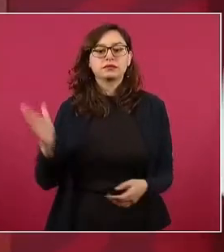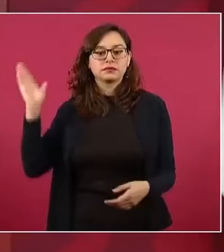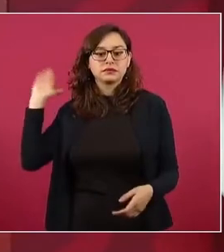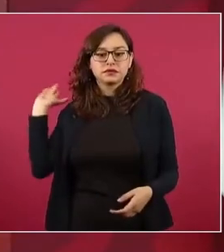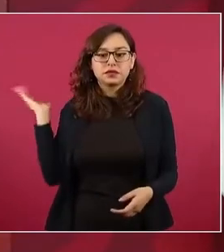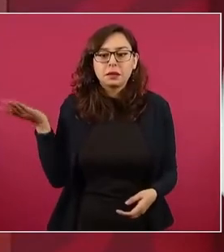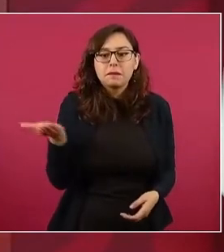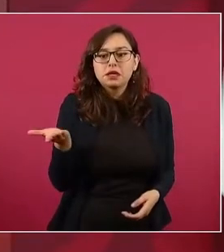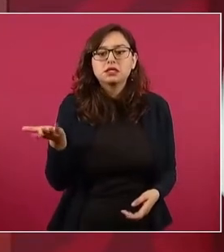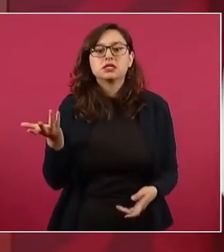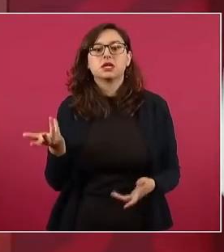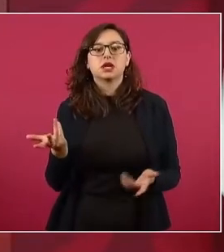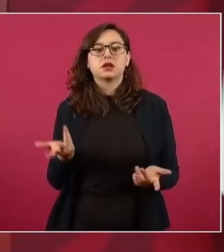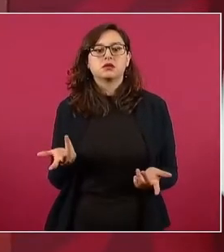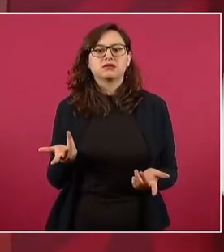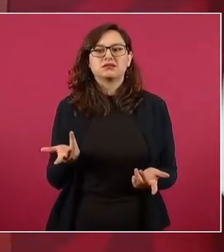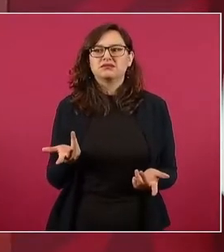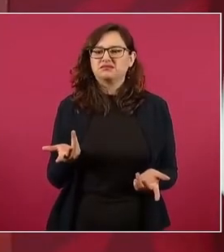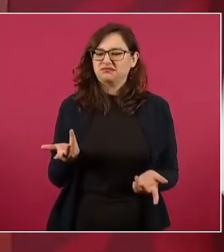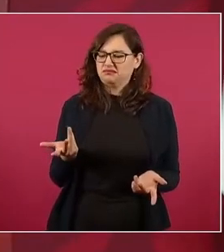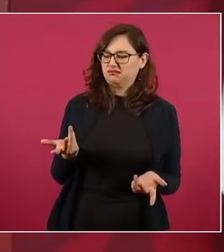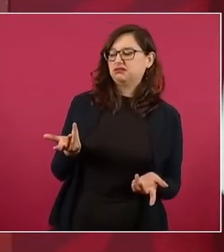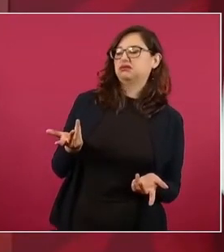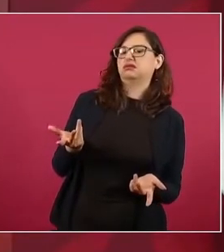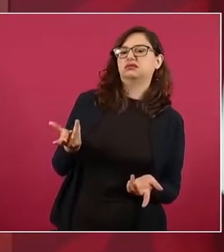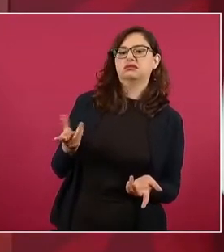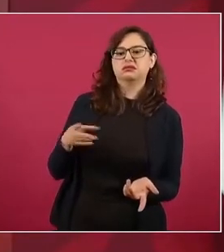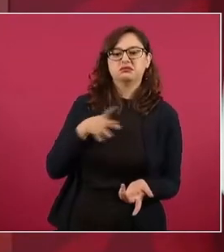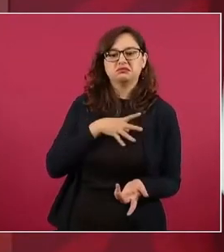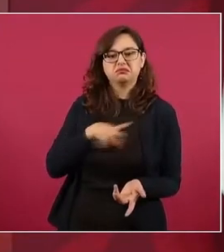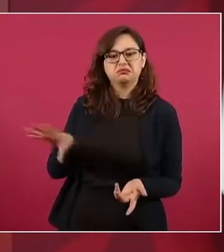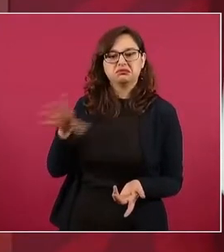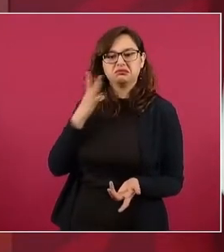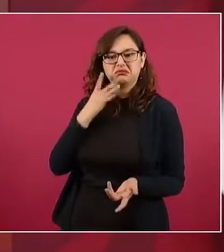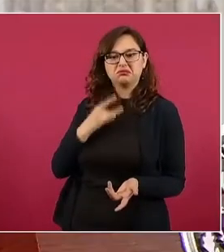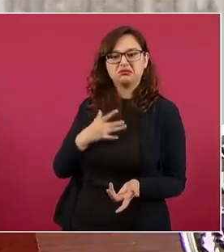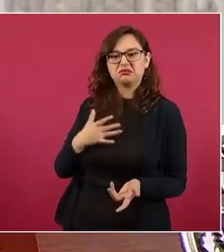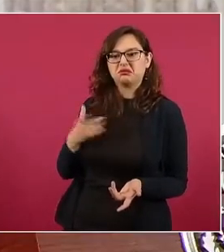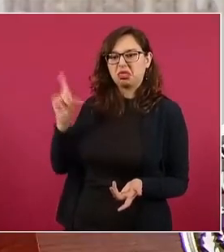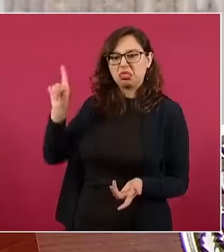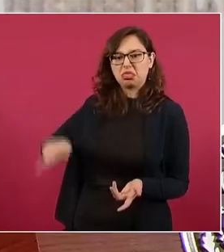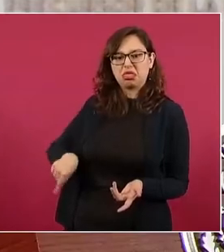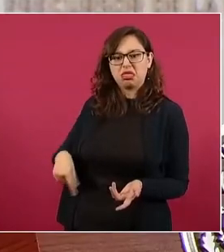de pena ajena.